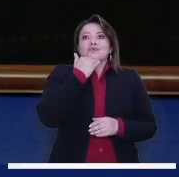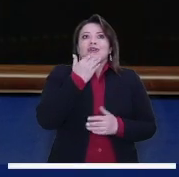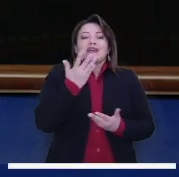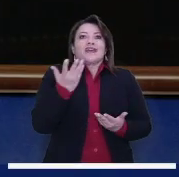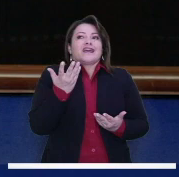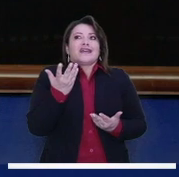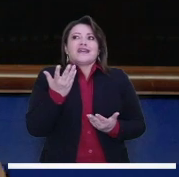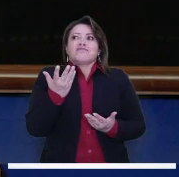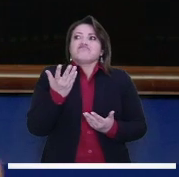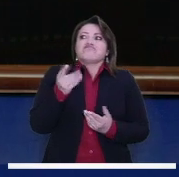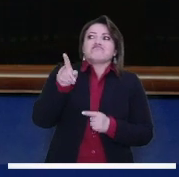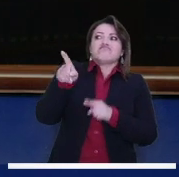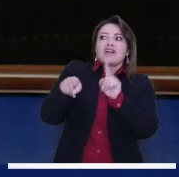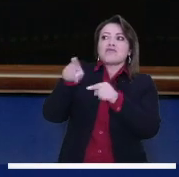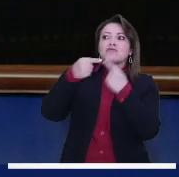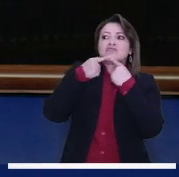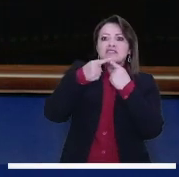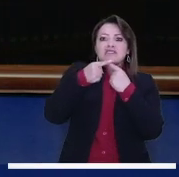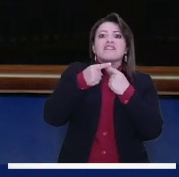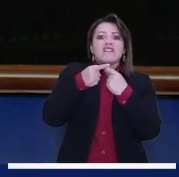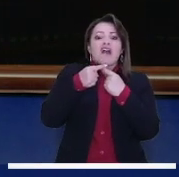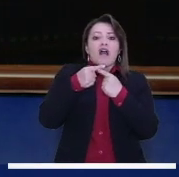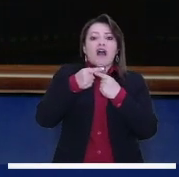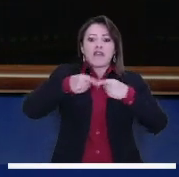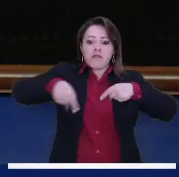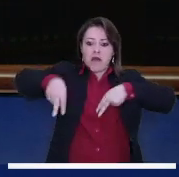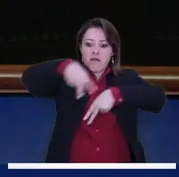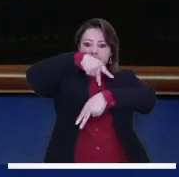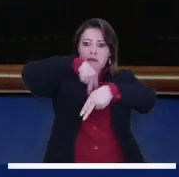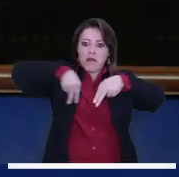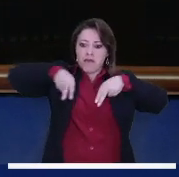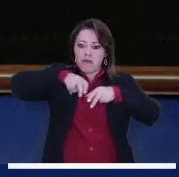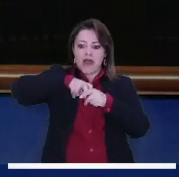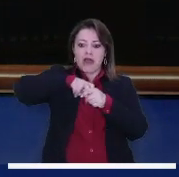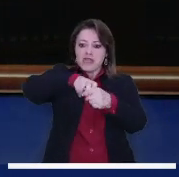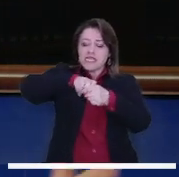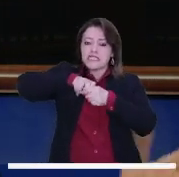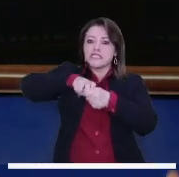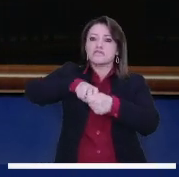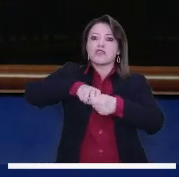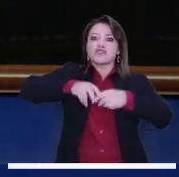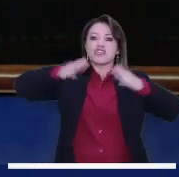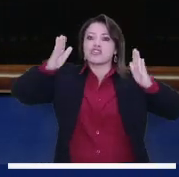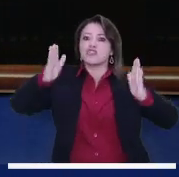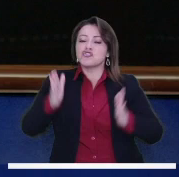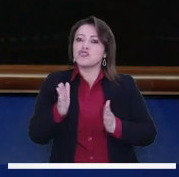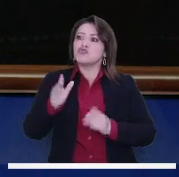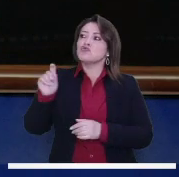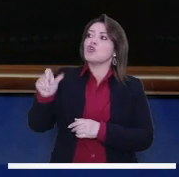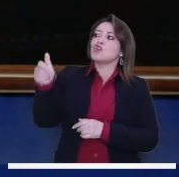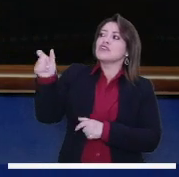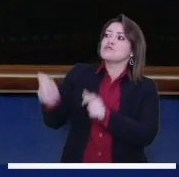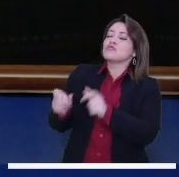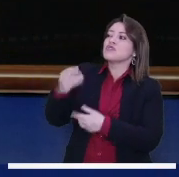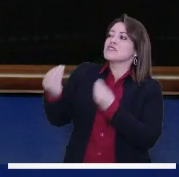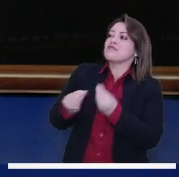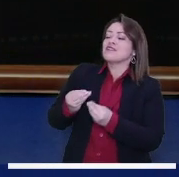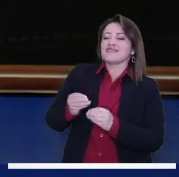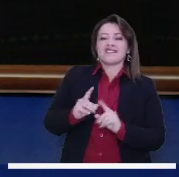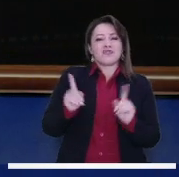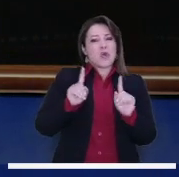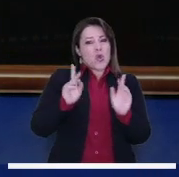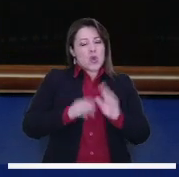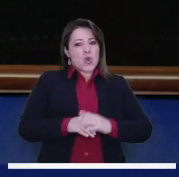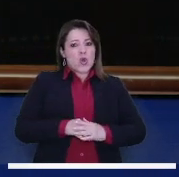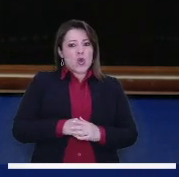sé de dónde sacan la idea de que con el proyecto nuevo se va a perder oferta de transporte para 4.000 pasajeros por hora sentido.